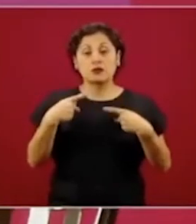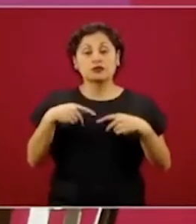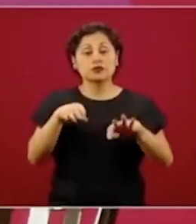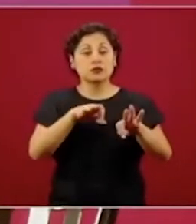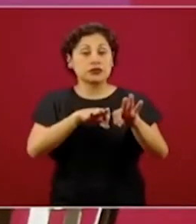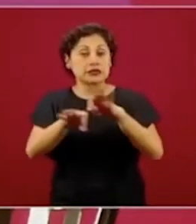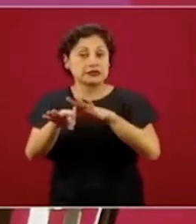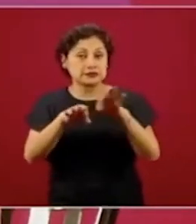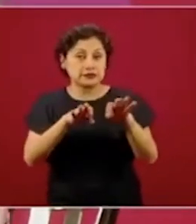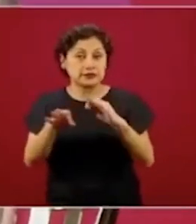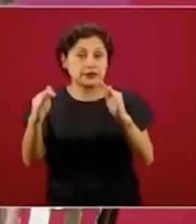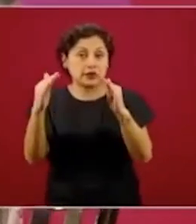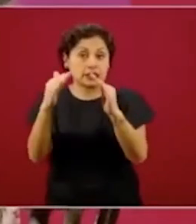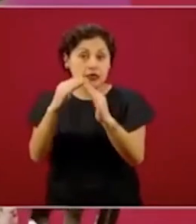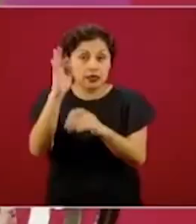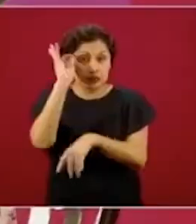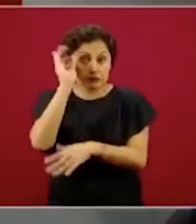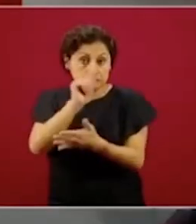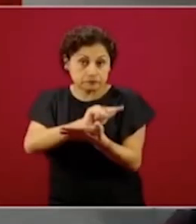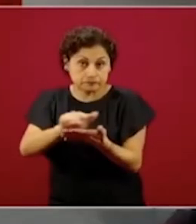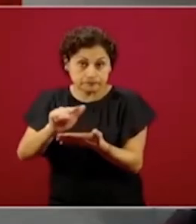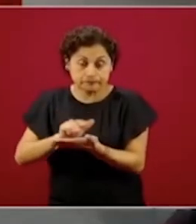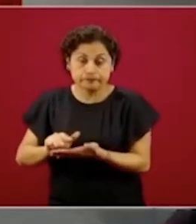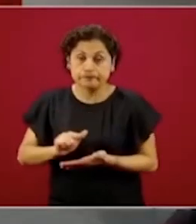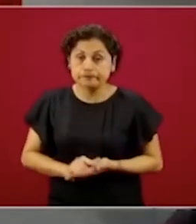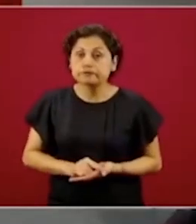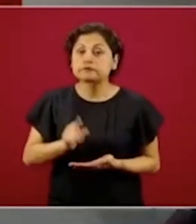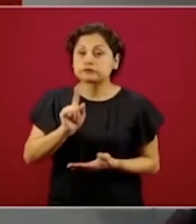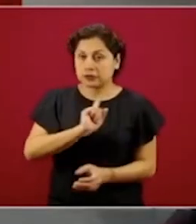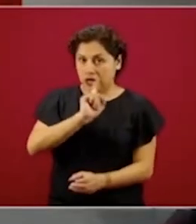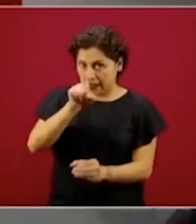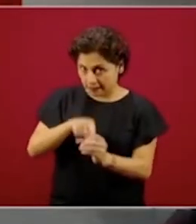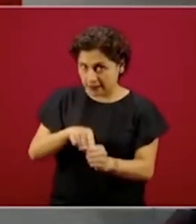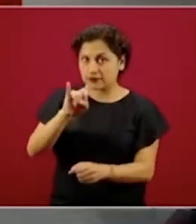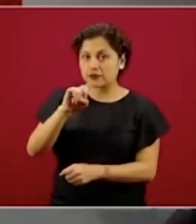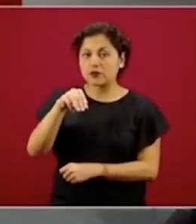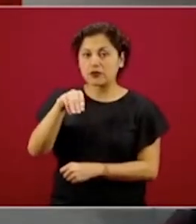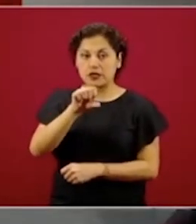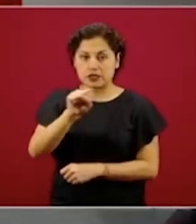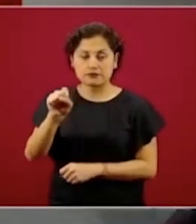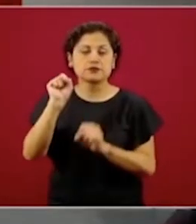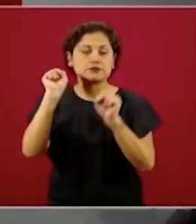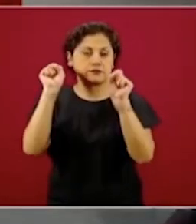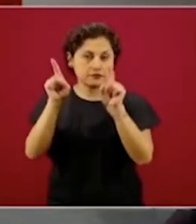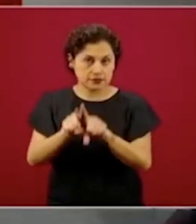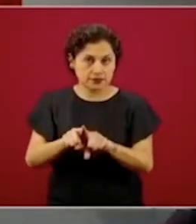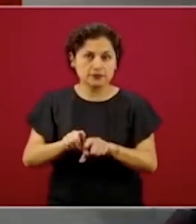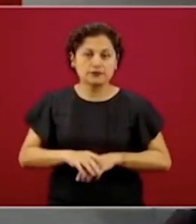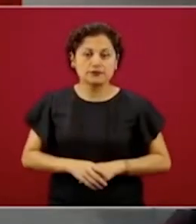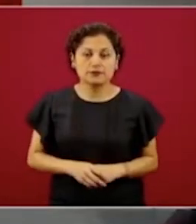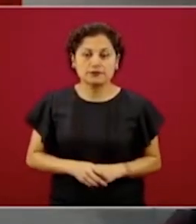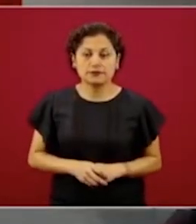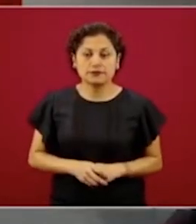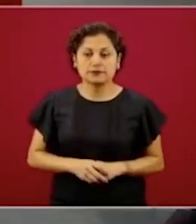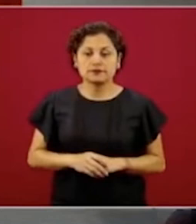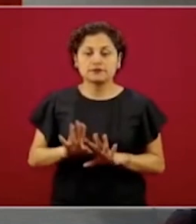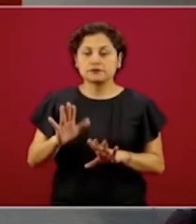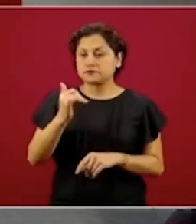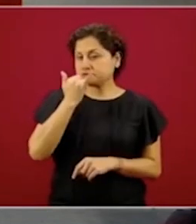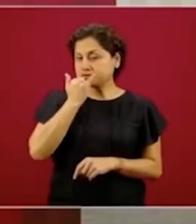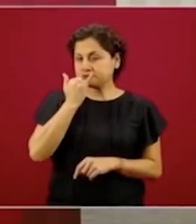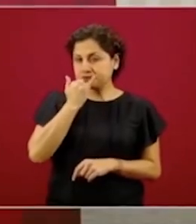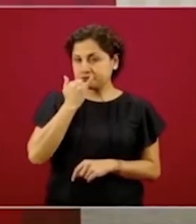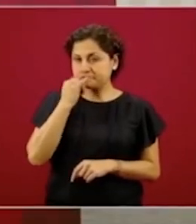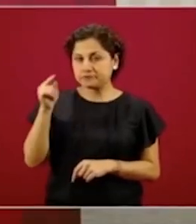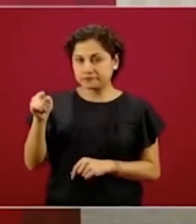en el IMSS. Ahí vamos a ir… Bueno, no, déjenme terminar con esto.